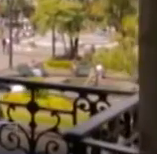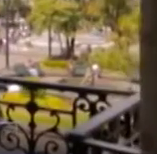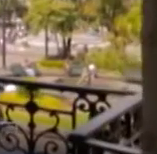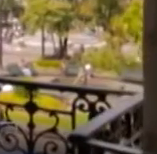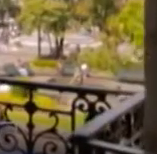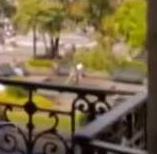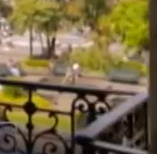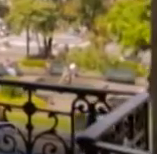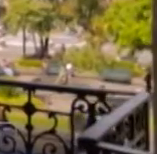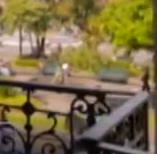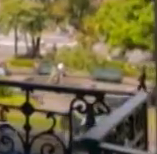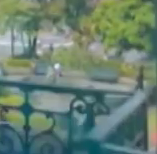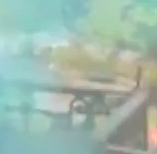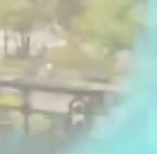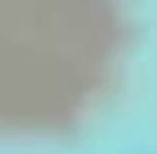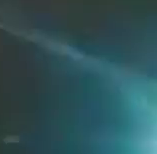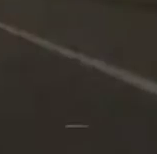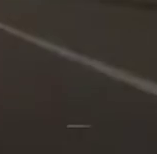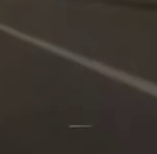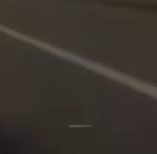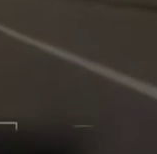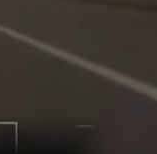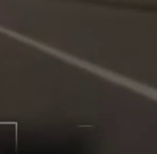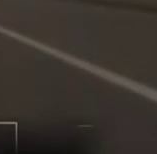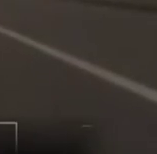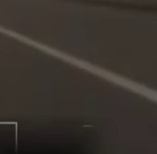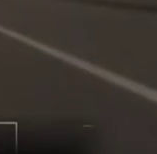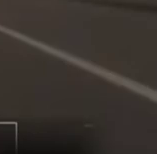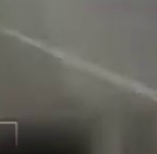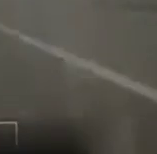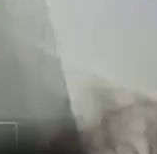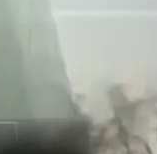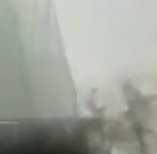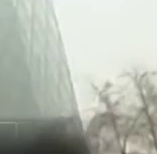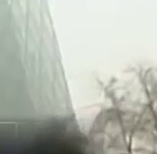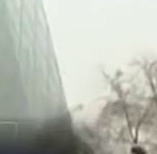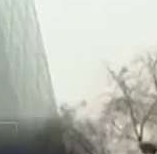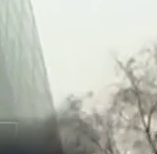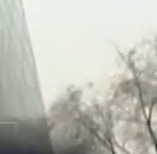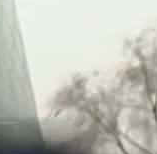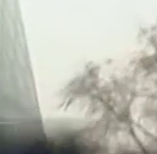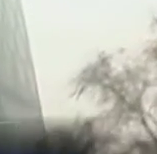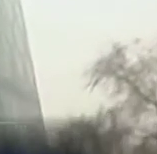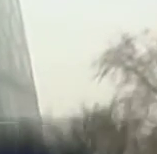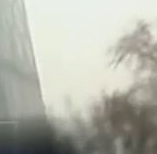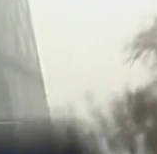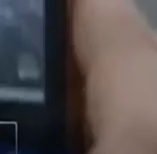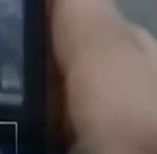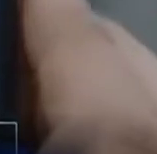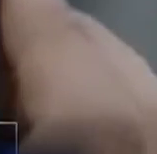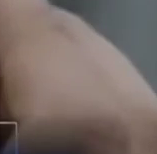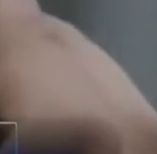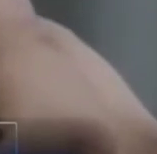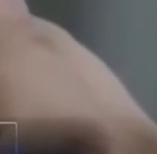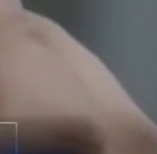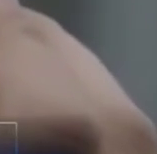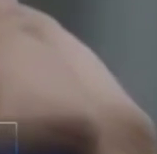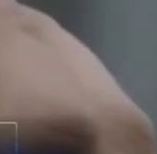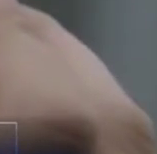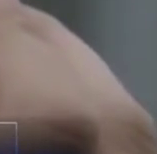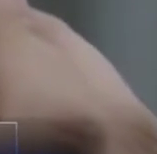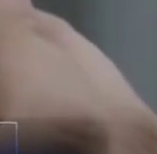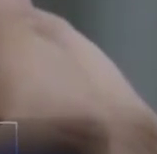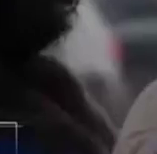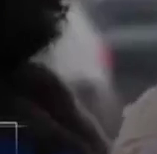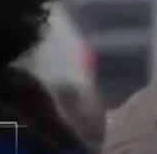países más felices del mundo. Y en lo internacional, un estudio de UNICEF encontró que uno de cada siete niños en